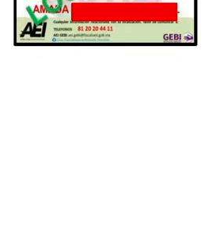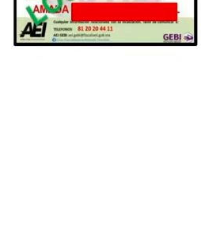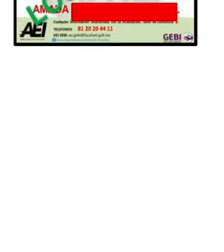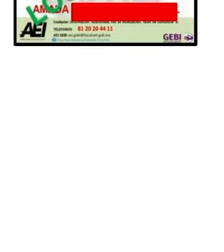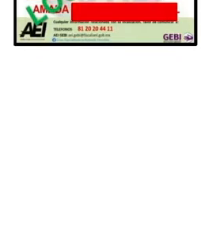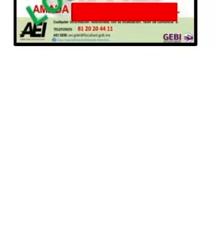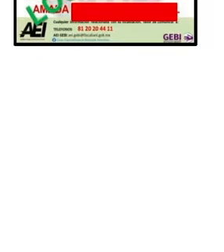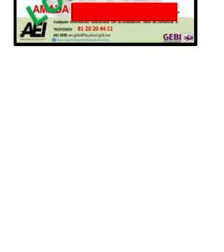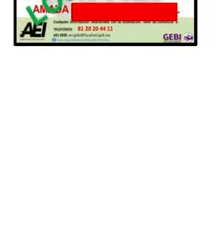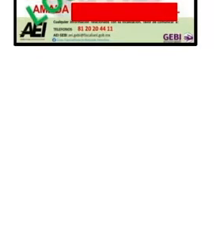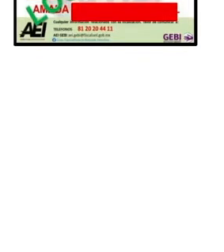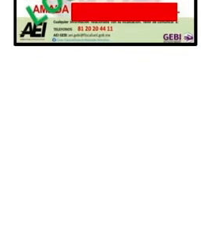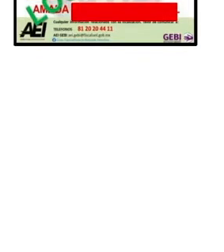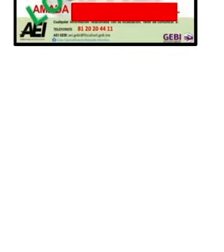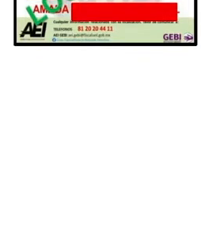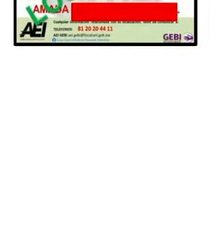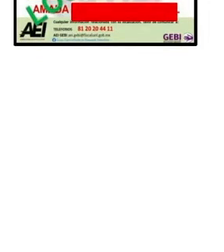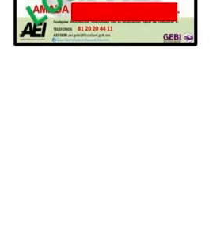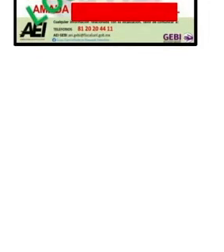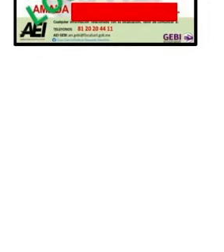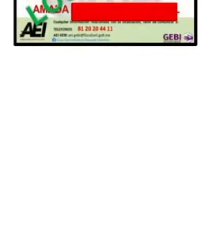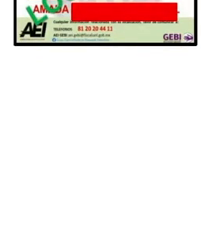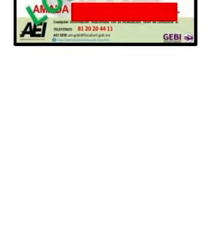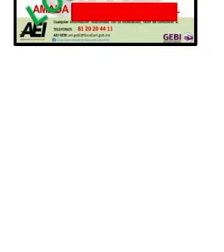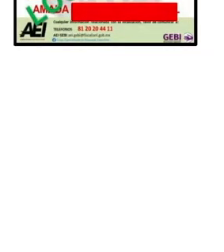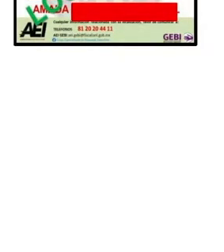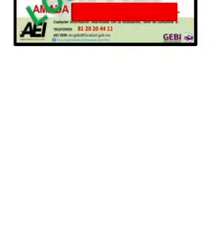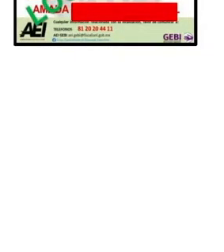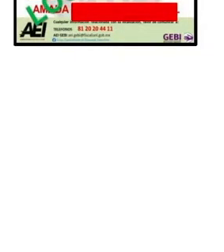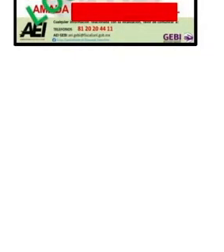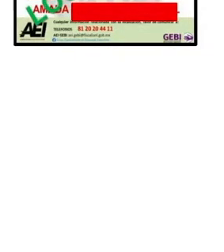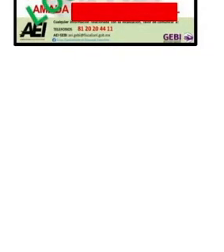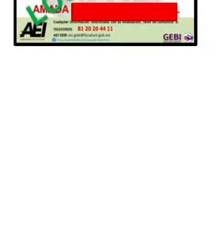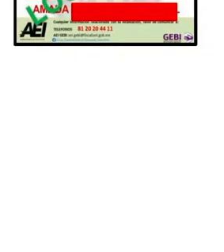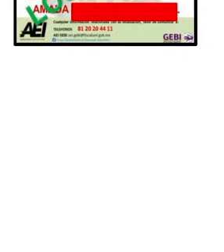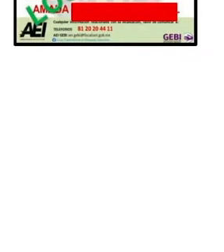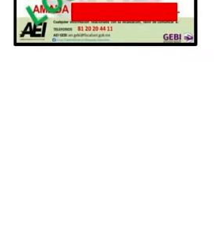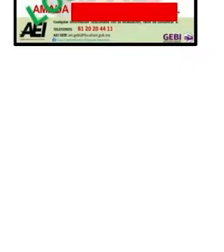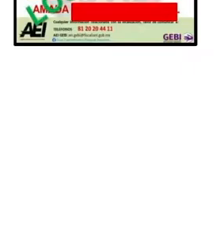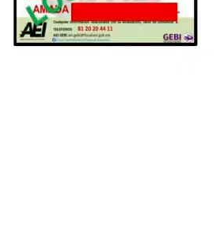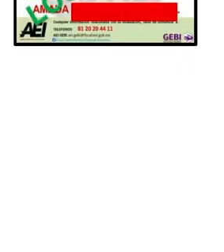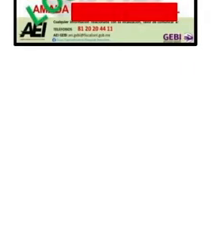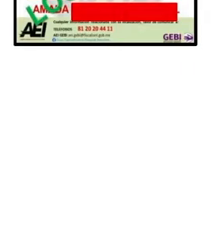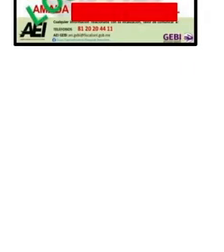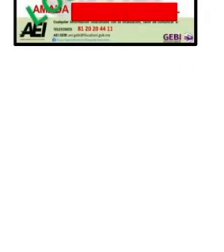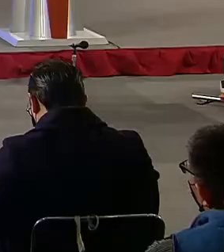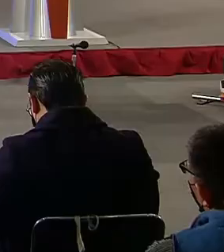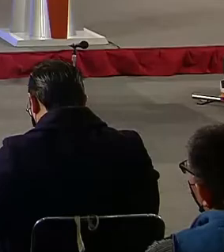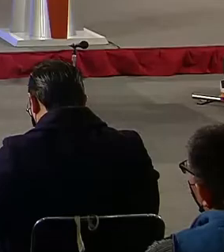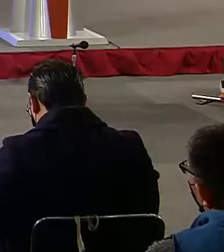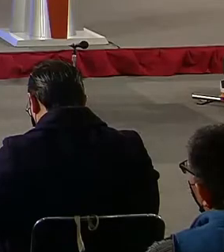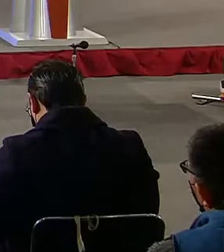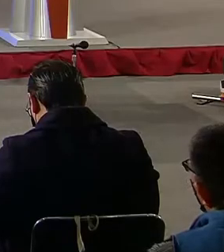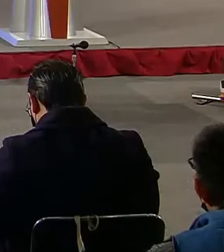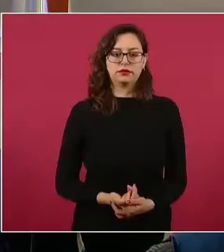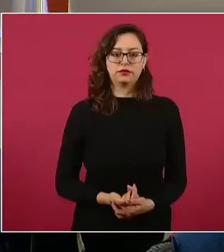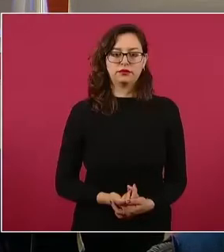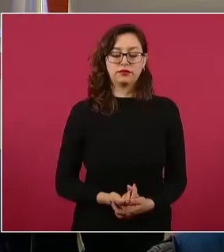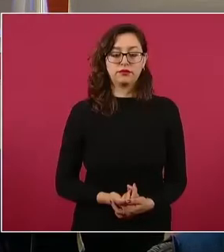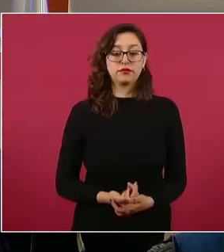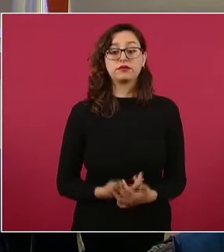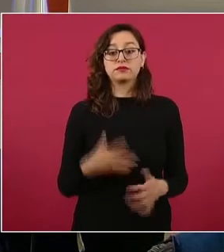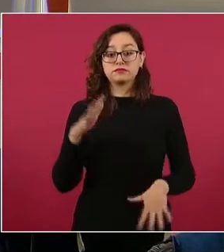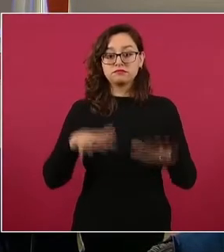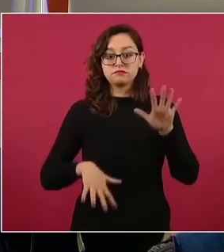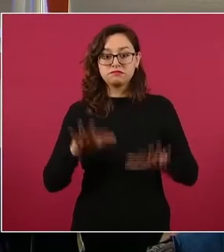forzada que ha habido en algunos estados, porque luego queda la noticia de la desaparición, la alerta, pero no qué